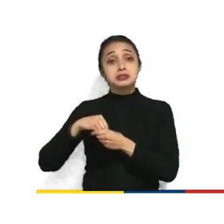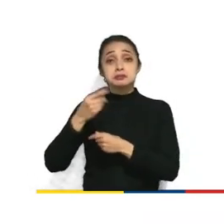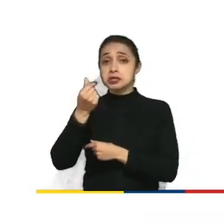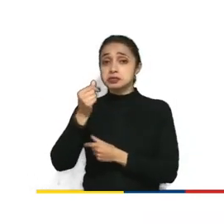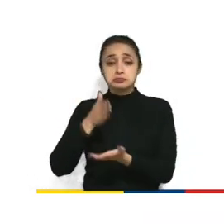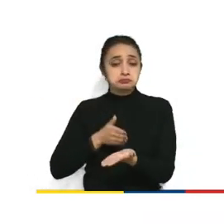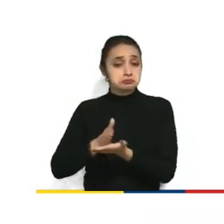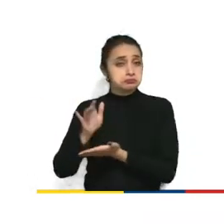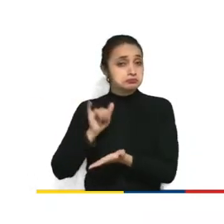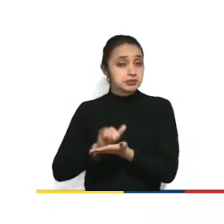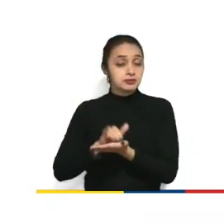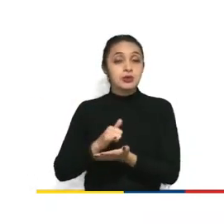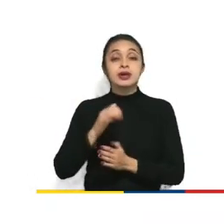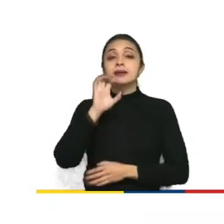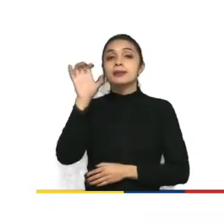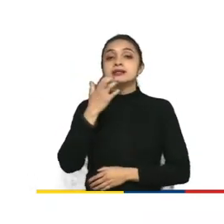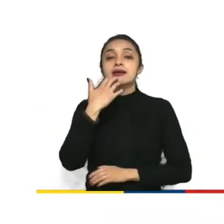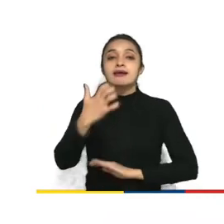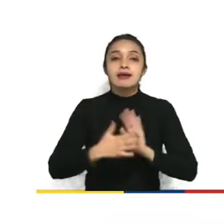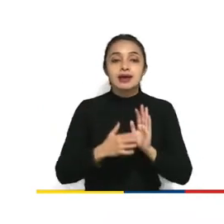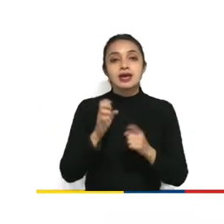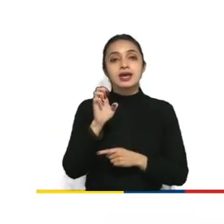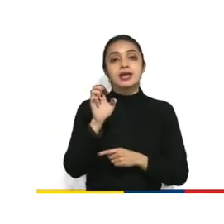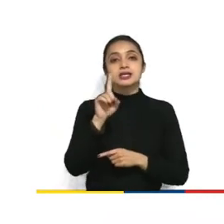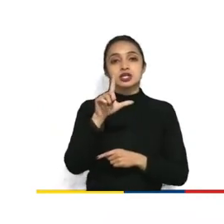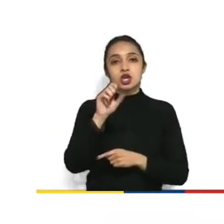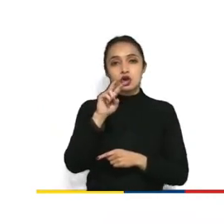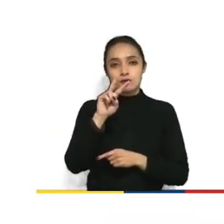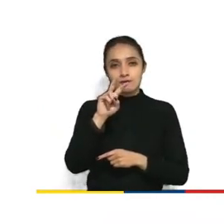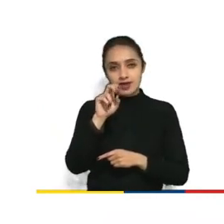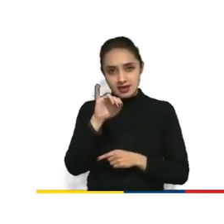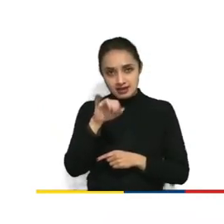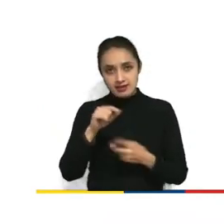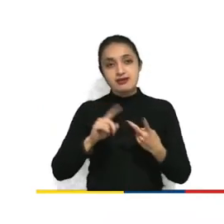Estos son países como, por ejemplo, Eslovenia y Alemania.